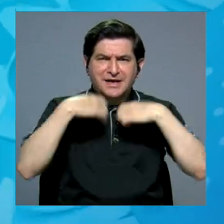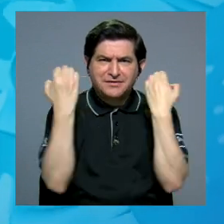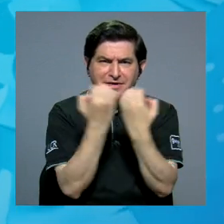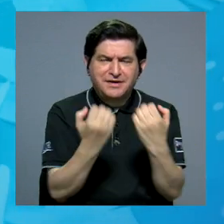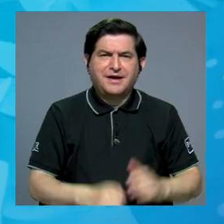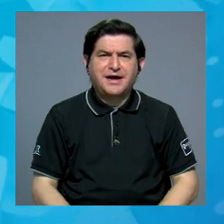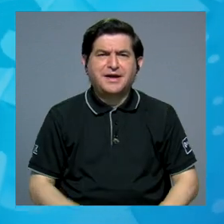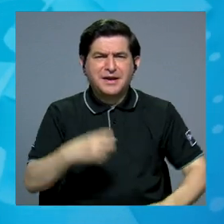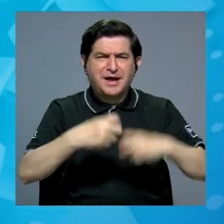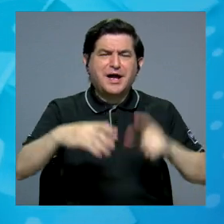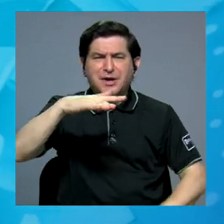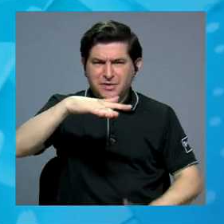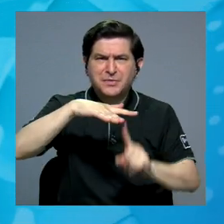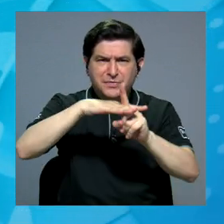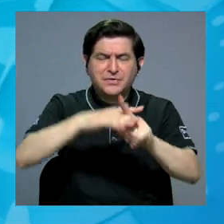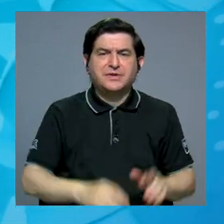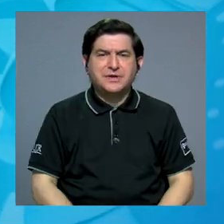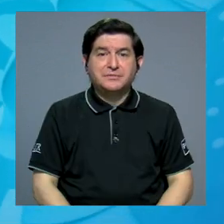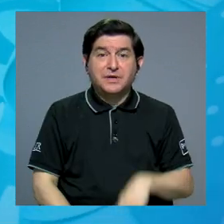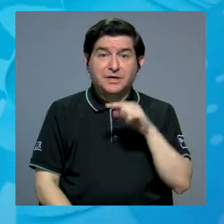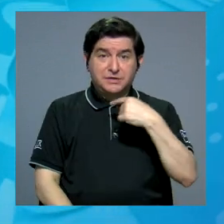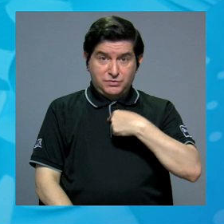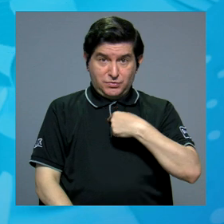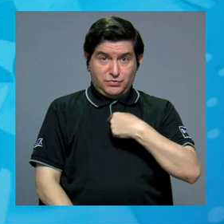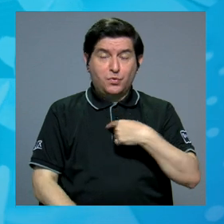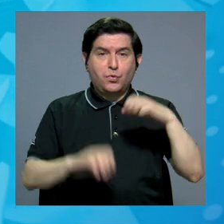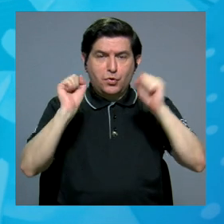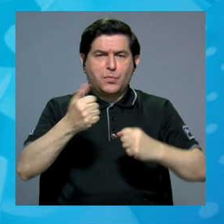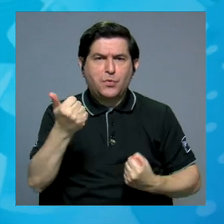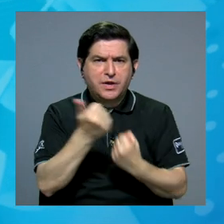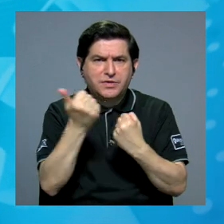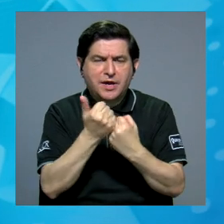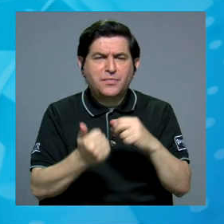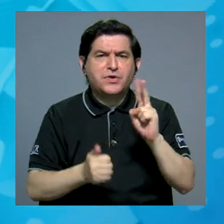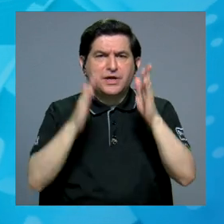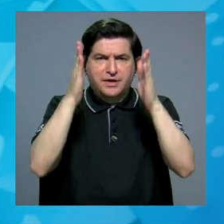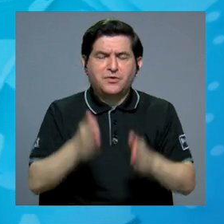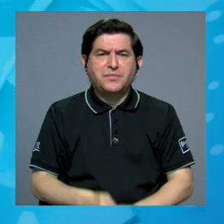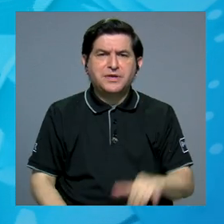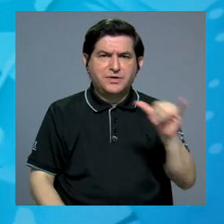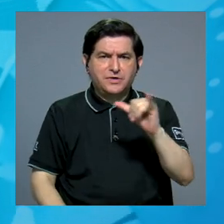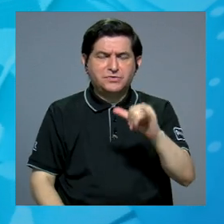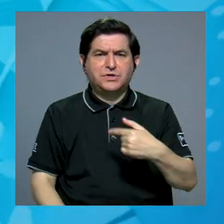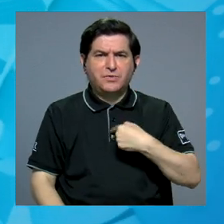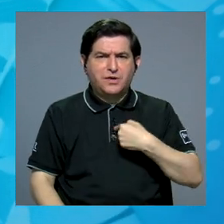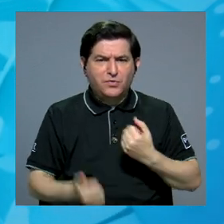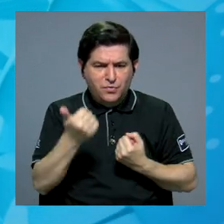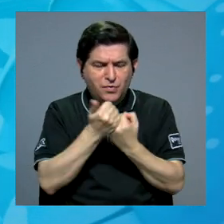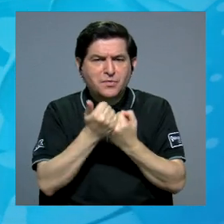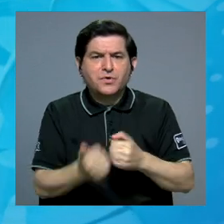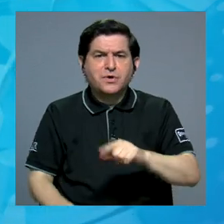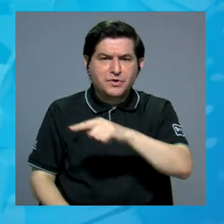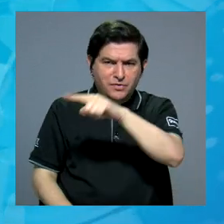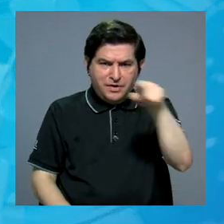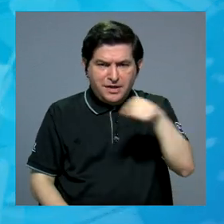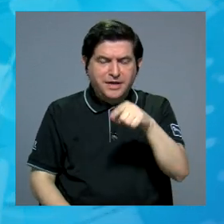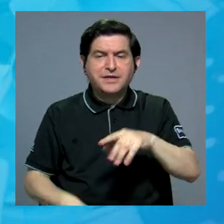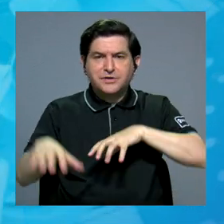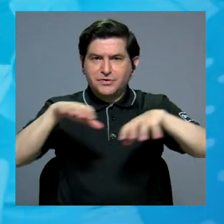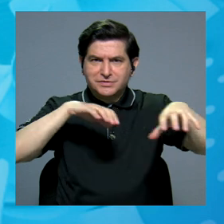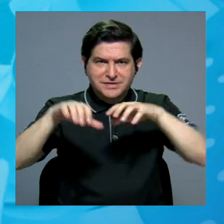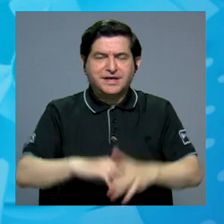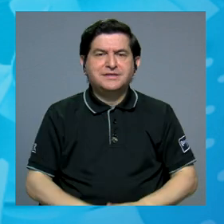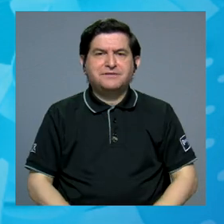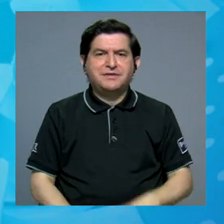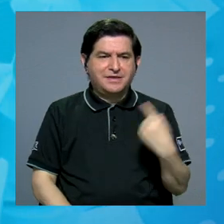equipo se presentan dificultades y al usted poder apoyar a sus compañeros y que ellos lo apoyen a usted, todas las